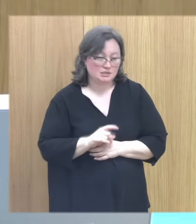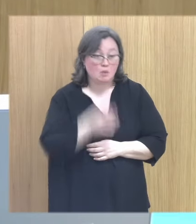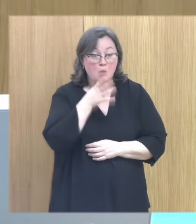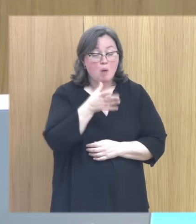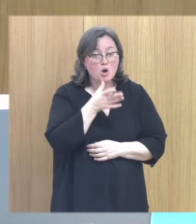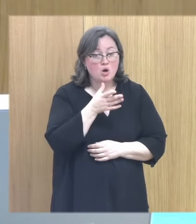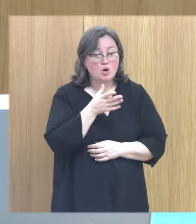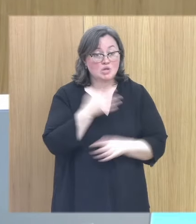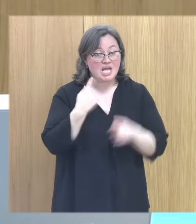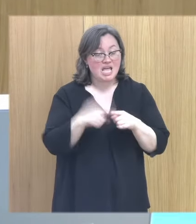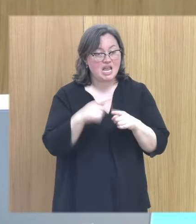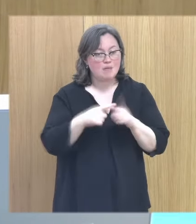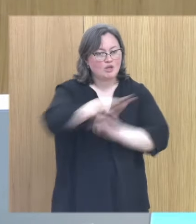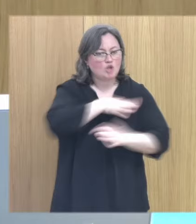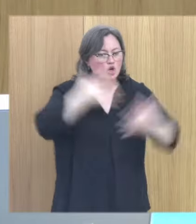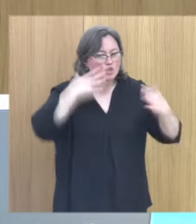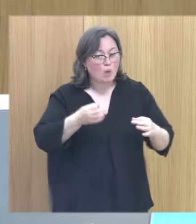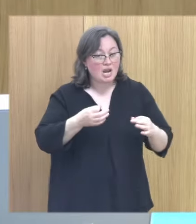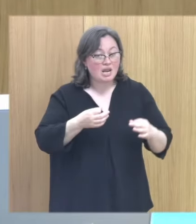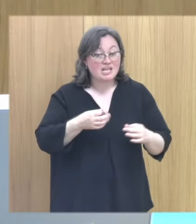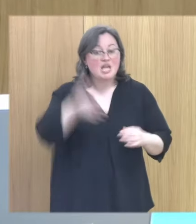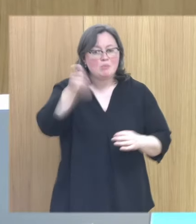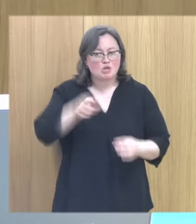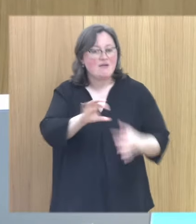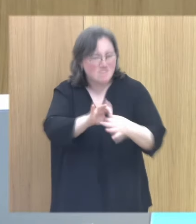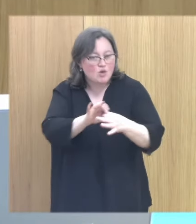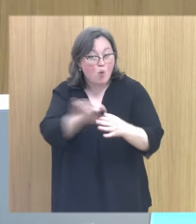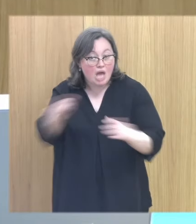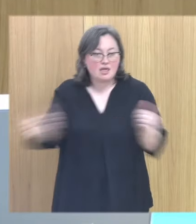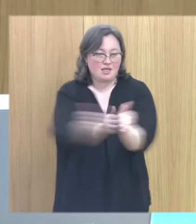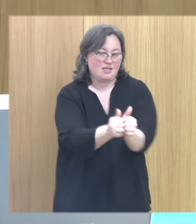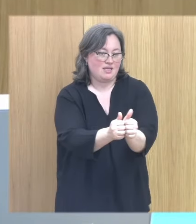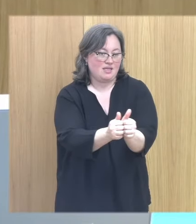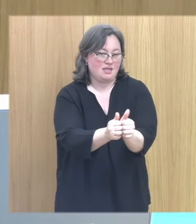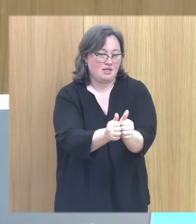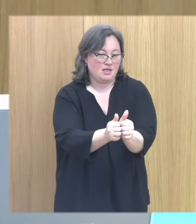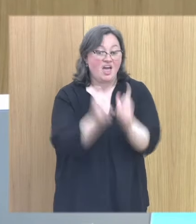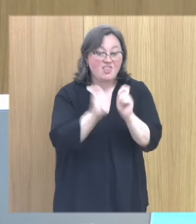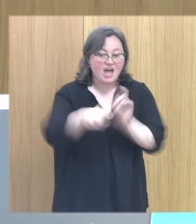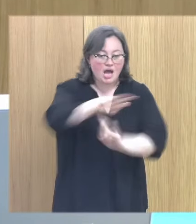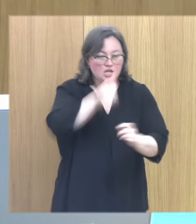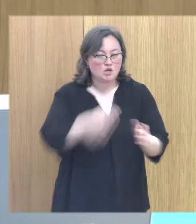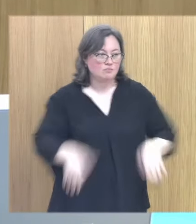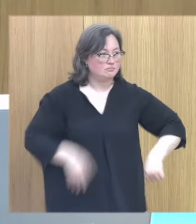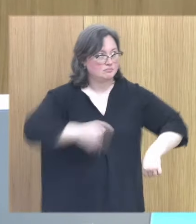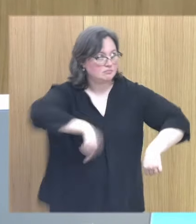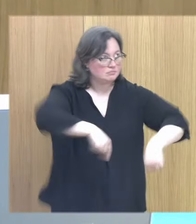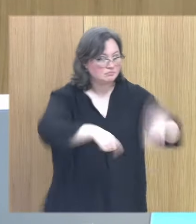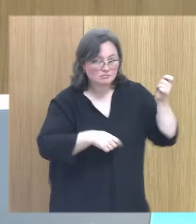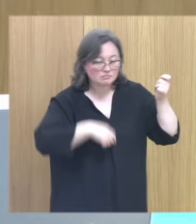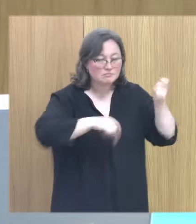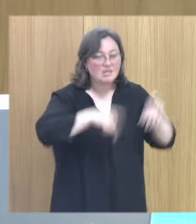otras cosas uno de los elementos del entorno seguro será llevar a alguien que sí tenga vínculo y garantizar que ese niño vaya acompañado de alguien que sí